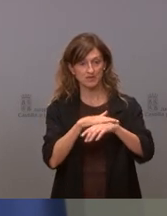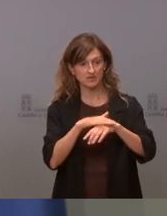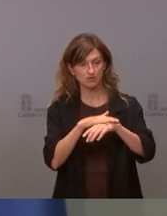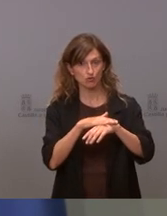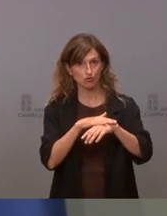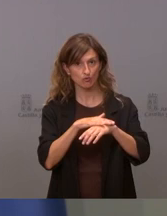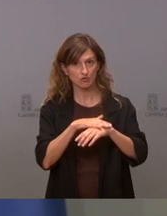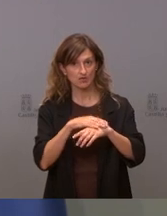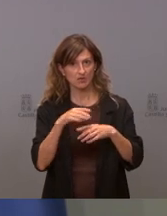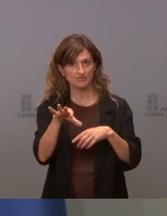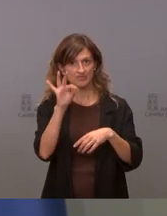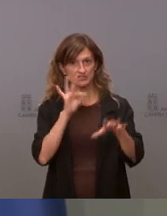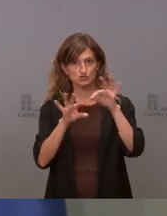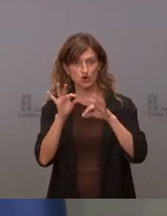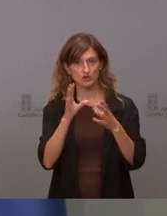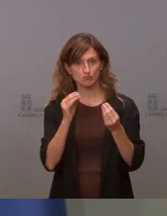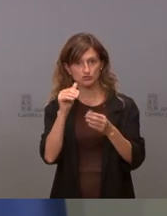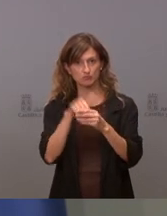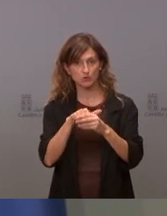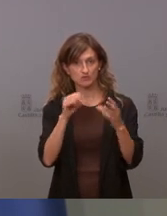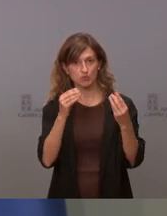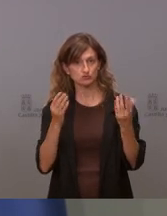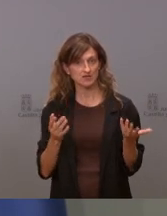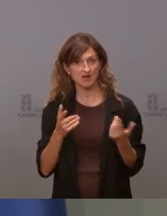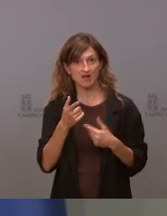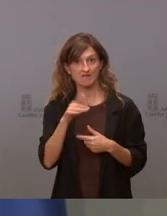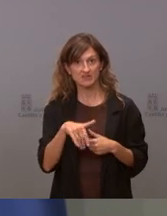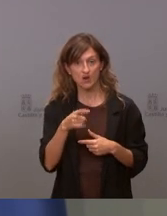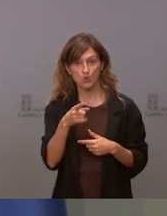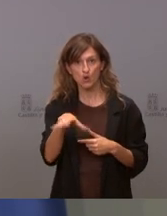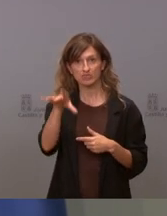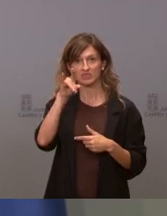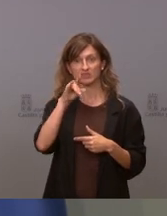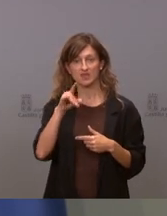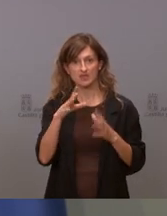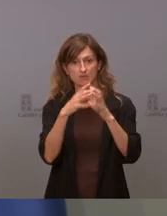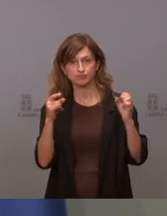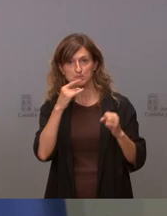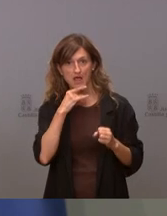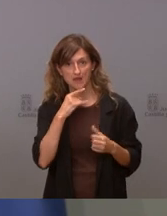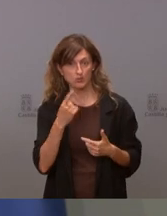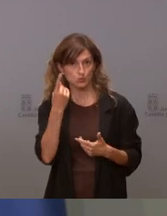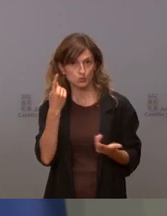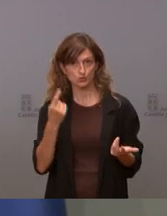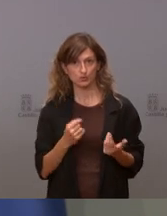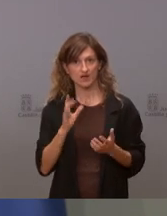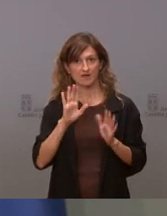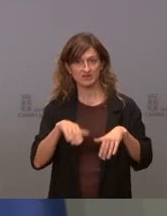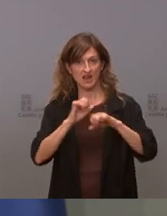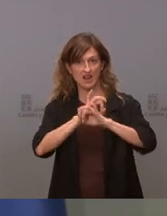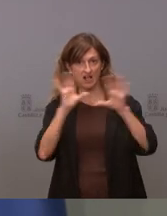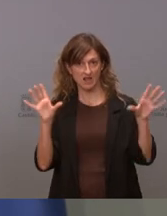muchísimas decisiones muchísimas votaciones se ha producido un malentendido malentendido ha quedado aclarado